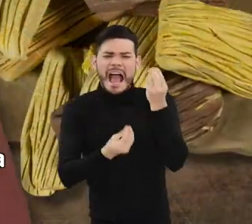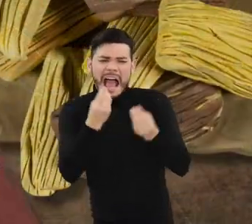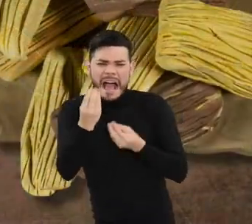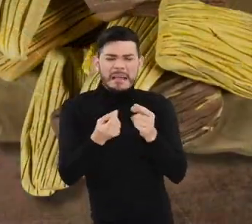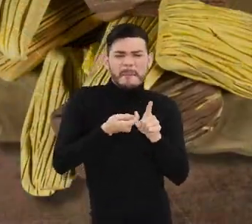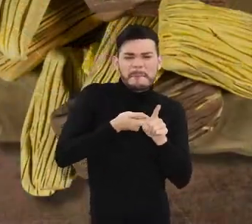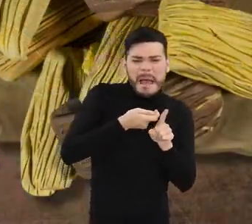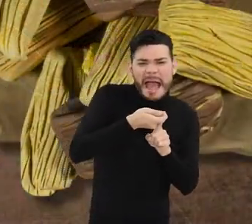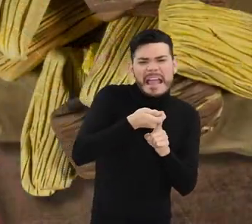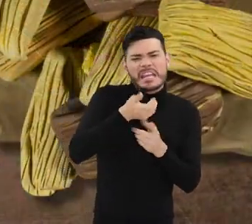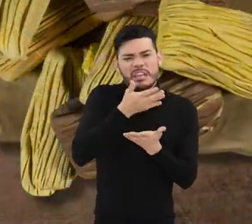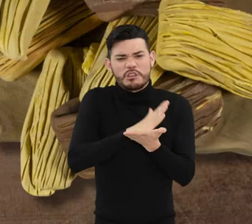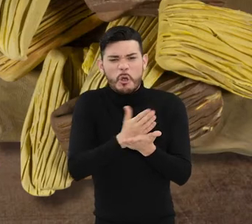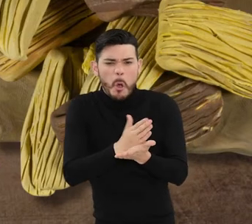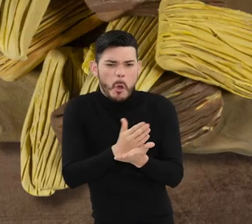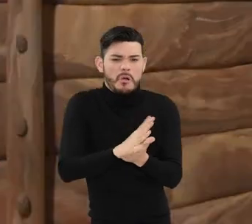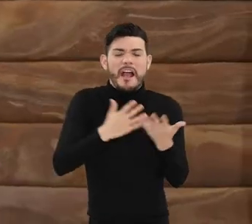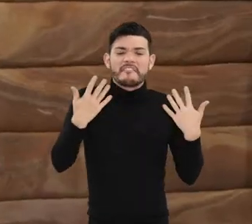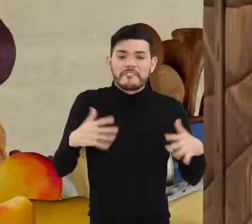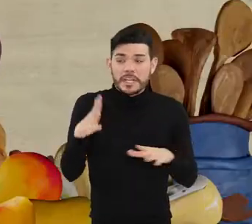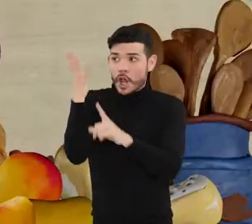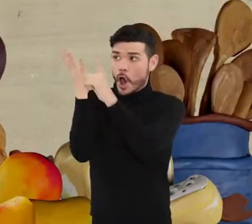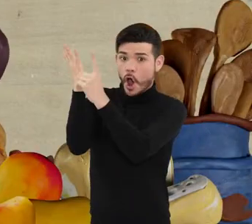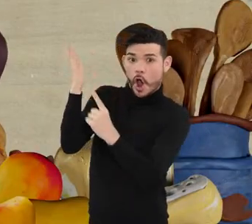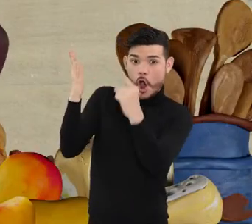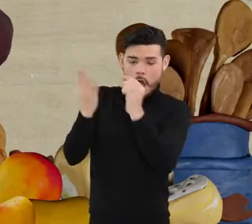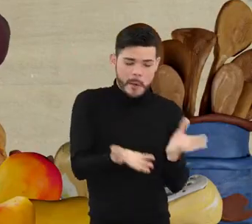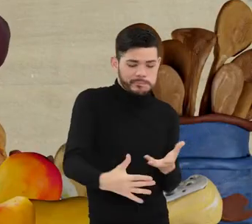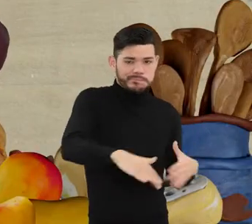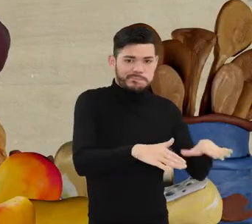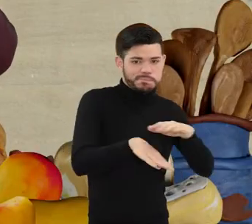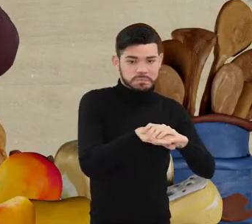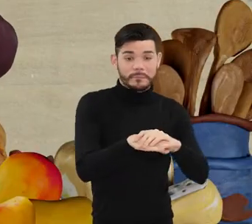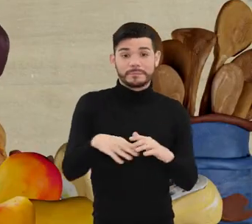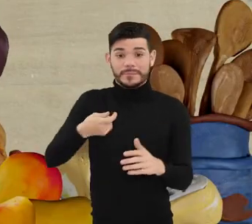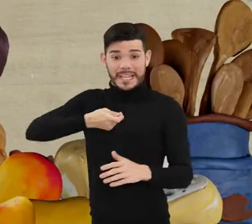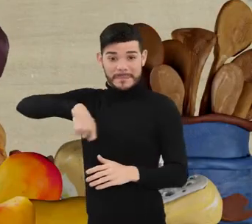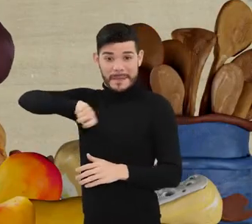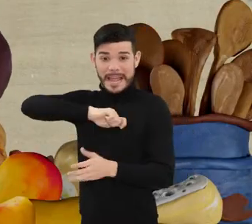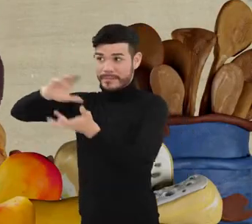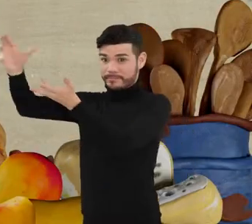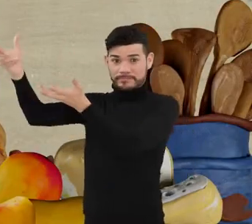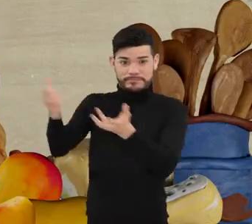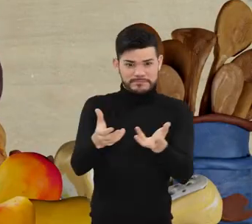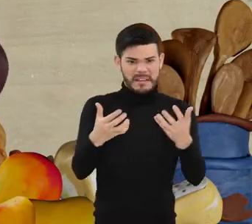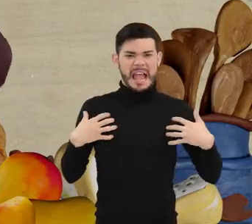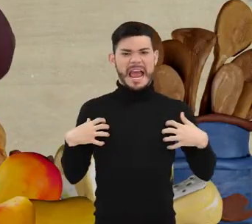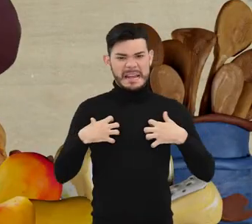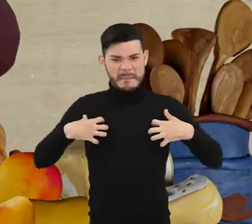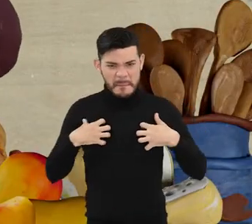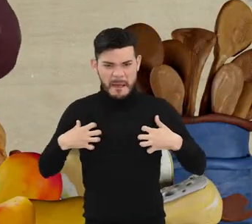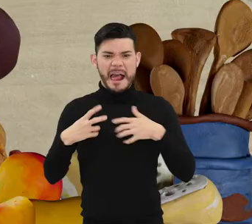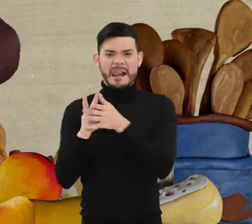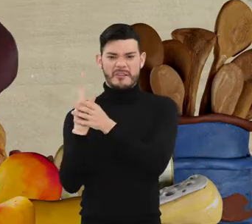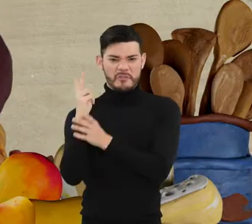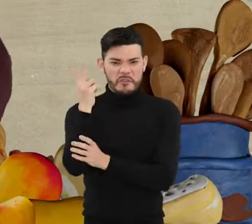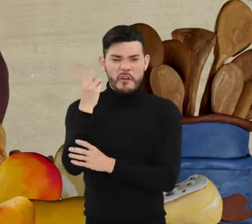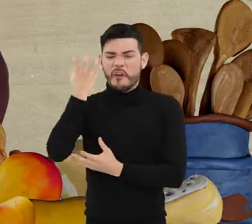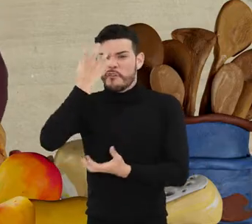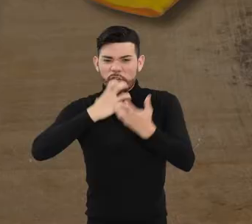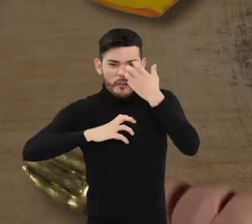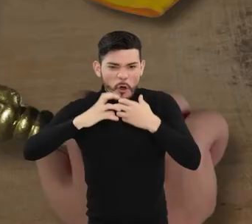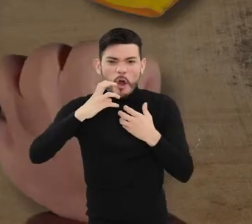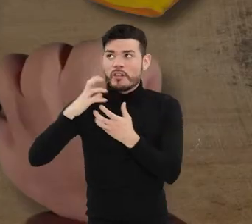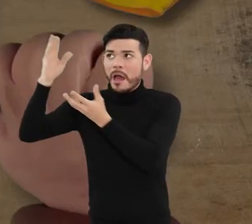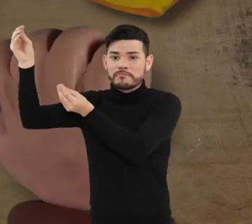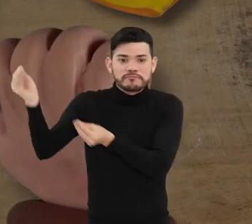yuca, que luego envolvían en hojas frescas. Los españoles trajeron al territorio nuevos animales, plantas y frutos